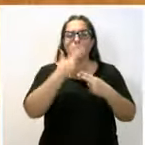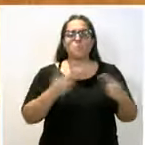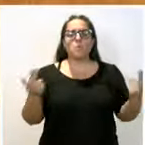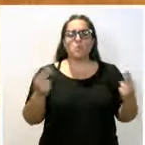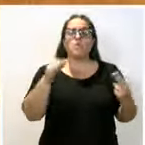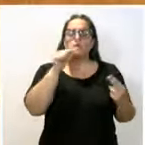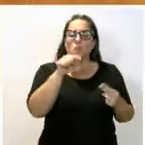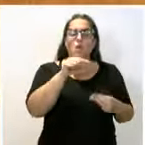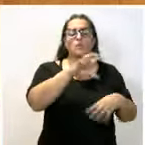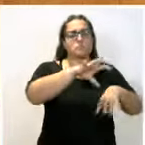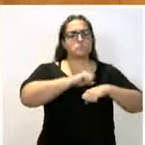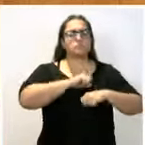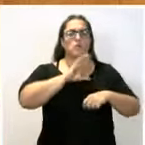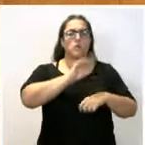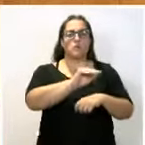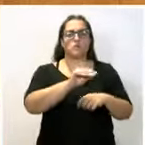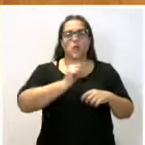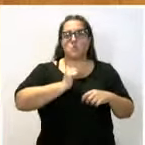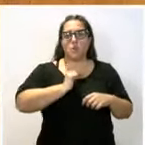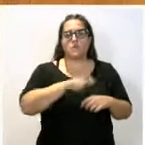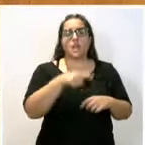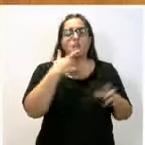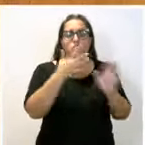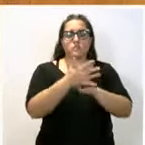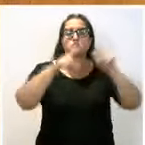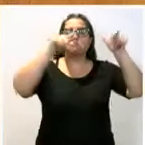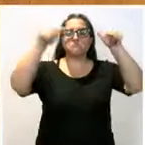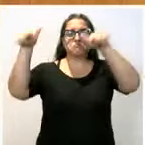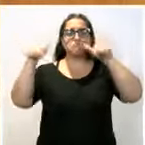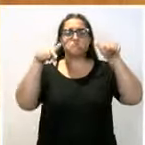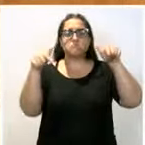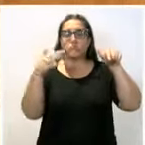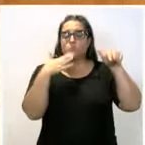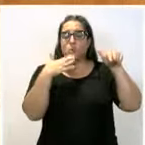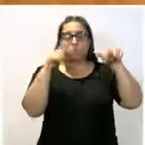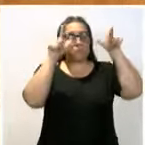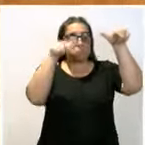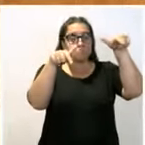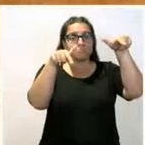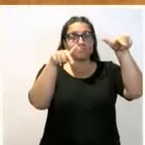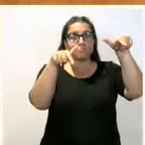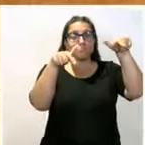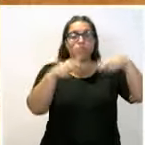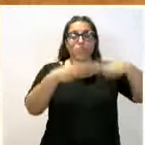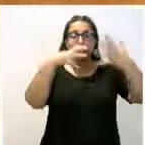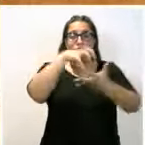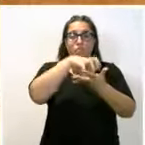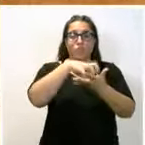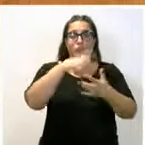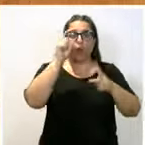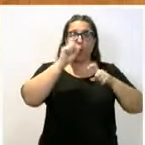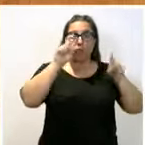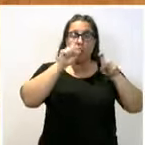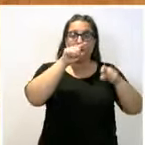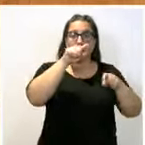permitirán, por un lado, generar la energía donde se consume, porque esa instalación en el ámbito de los centros educativos permitirá, por un lado, utilizar